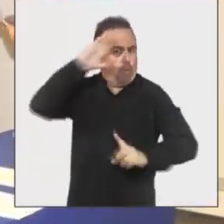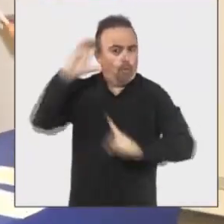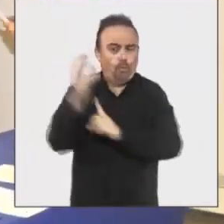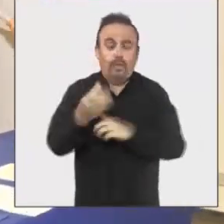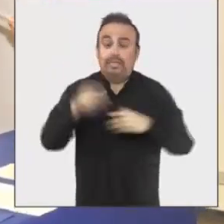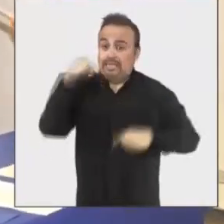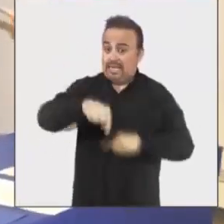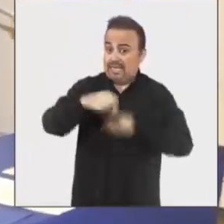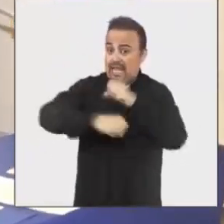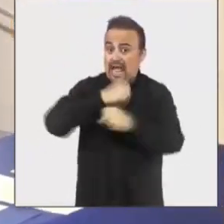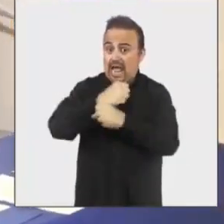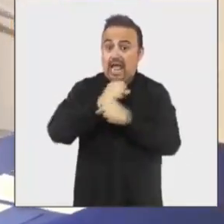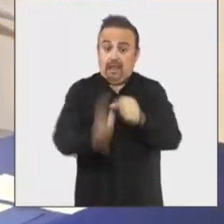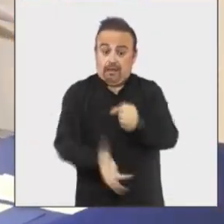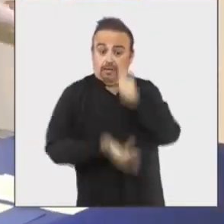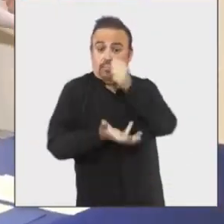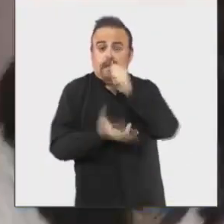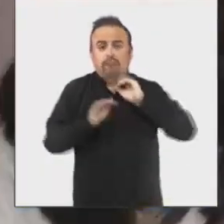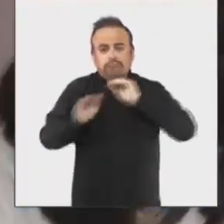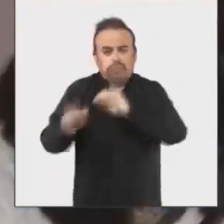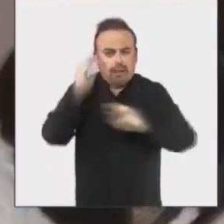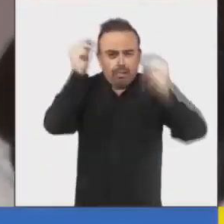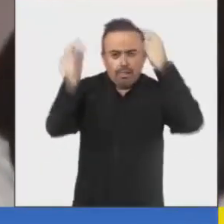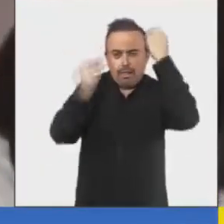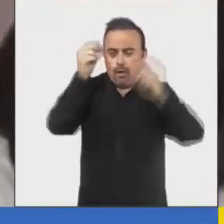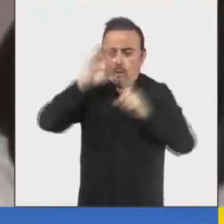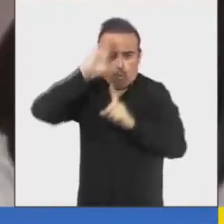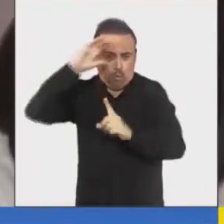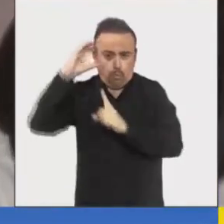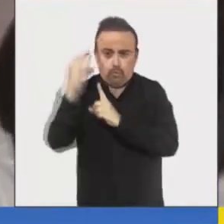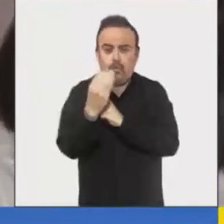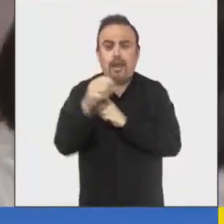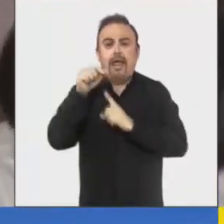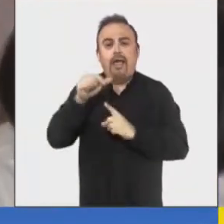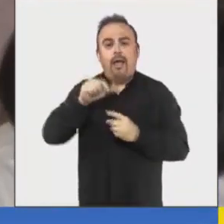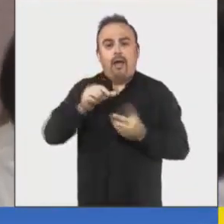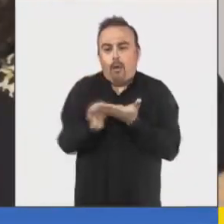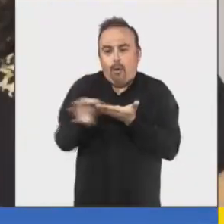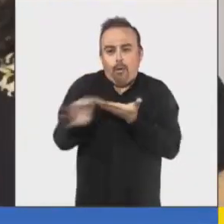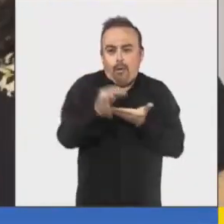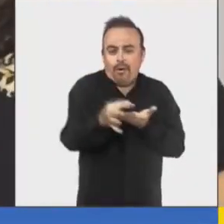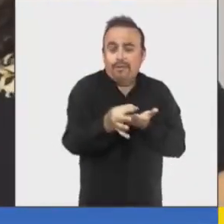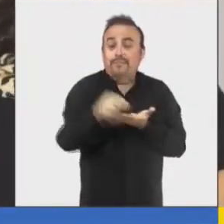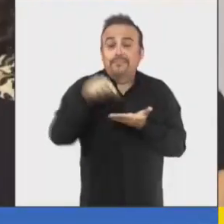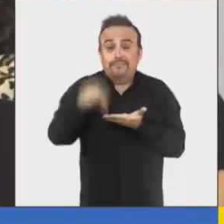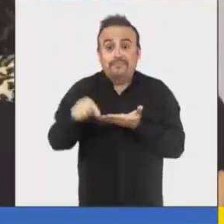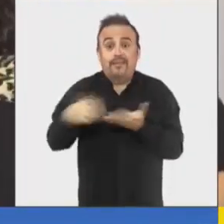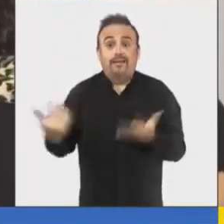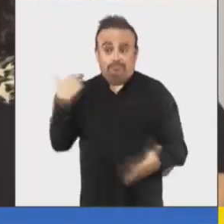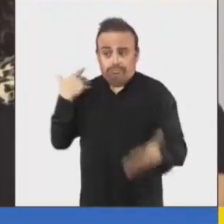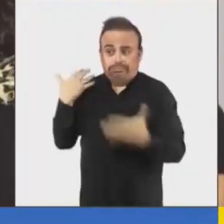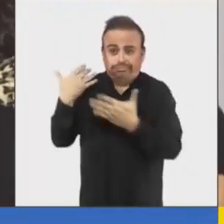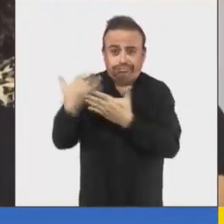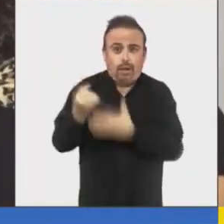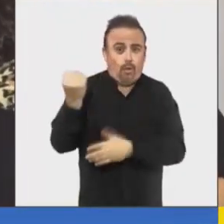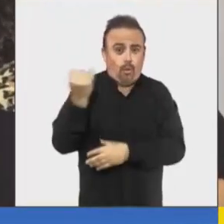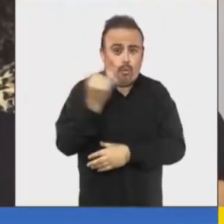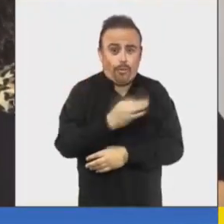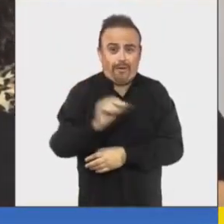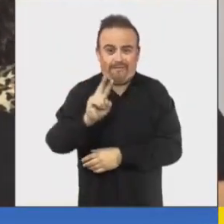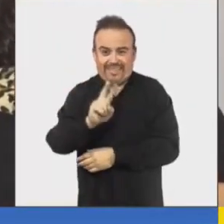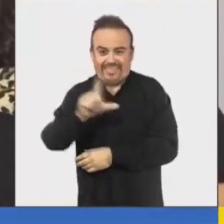Este año el Fondo de Apoyo a Iniciativas Culturales Comunales, FITE, en su versión número 27